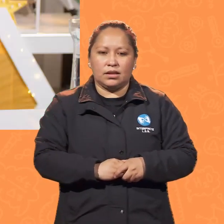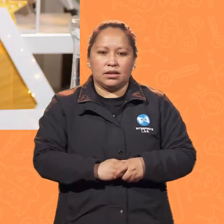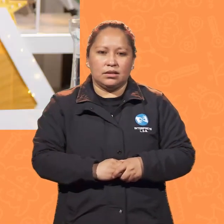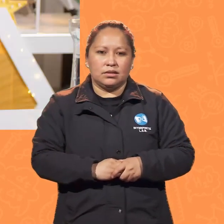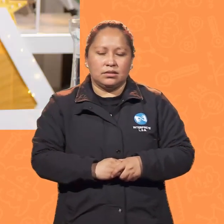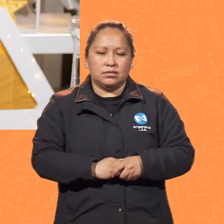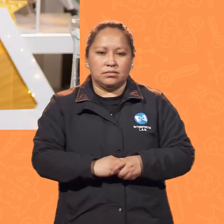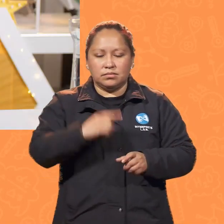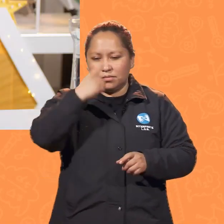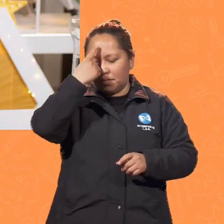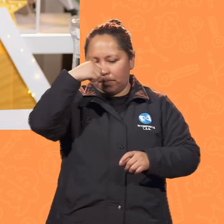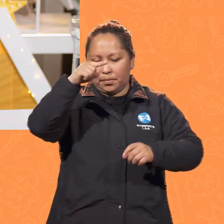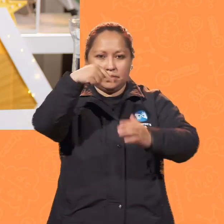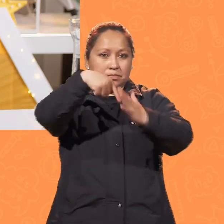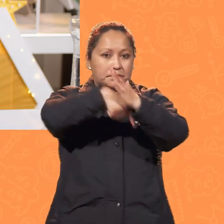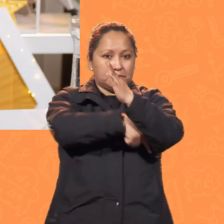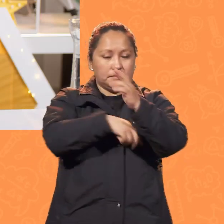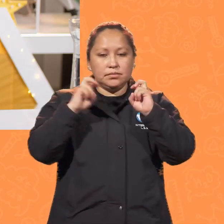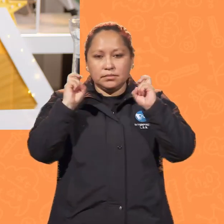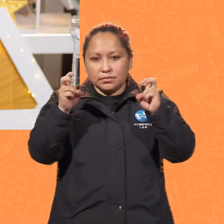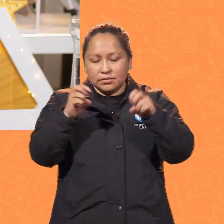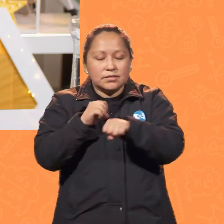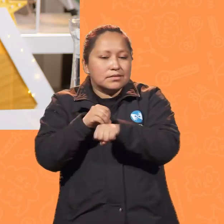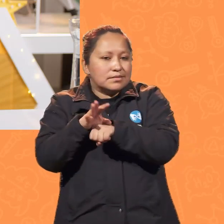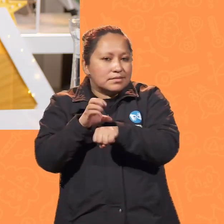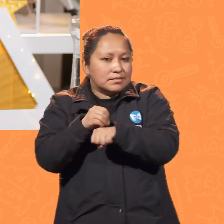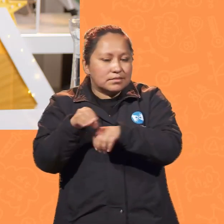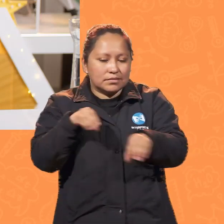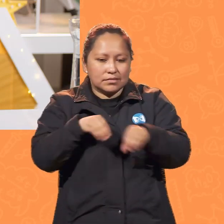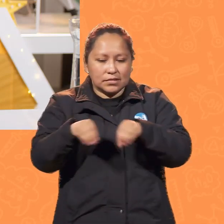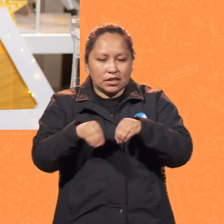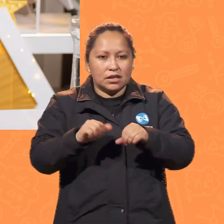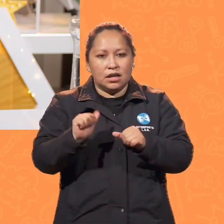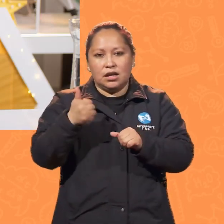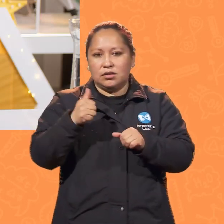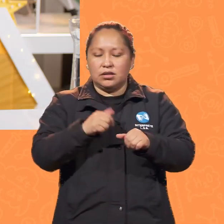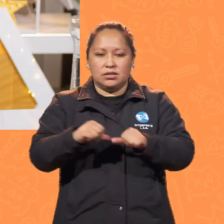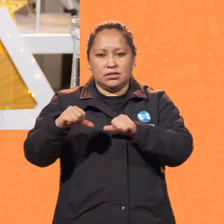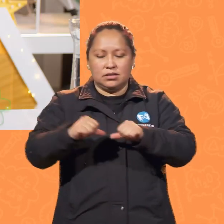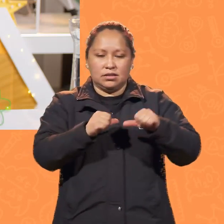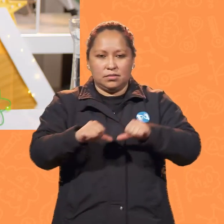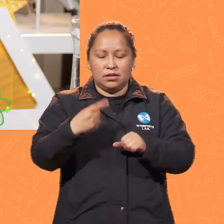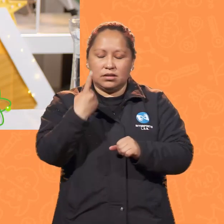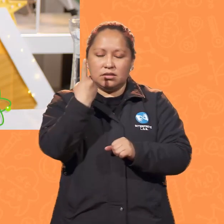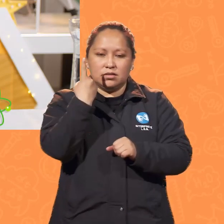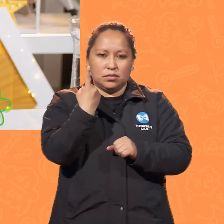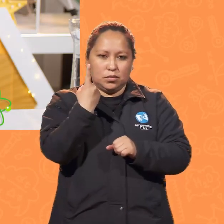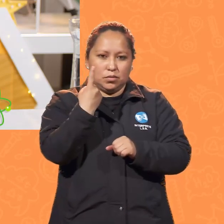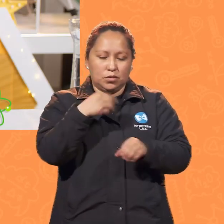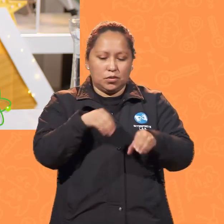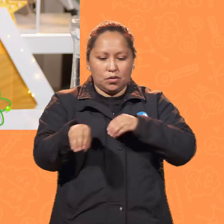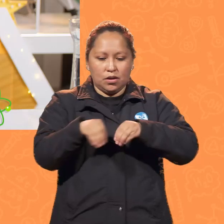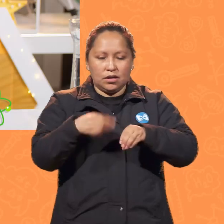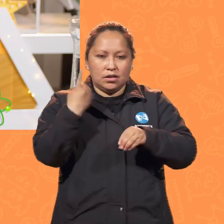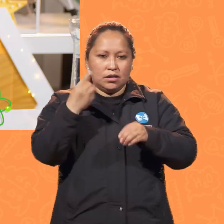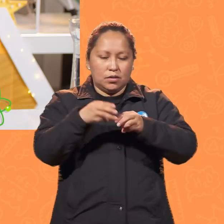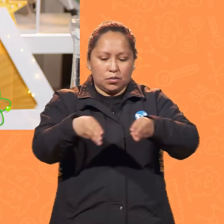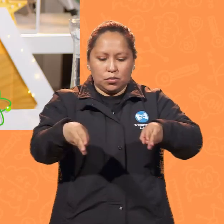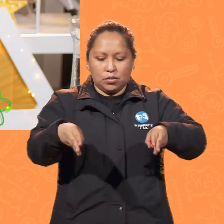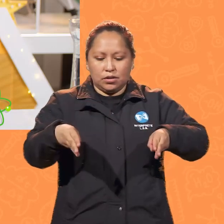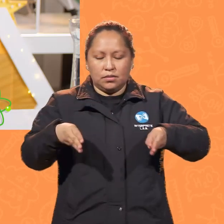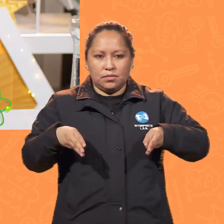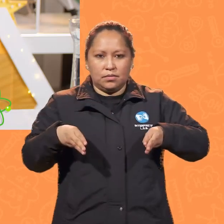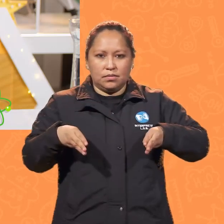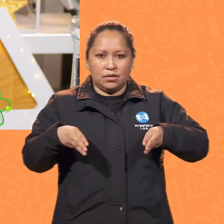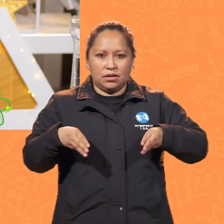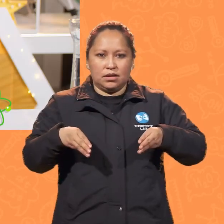Para profundizar el tema, recomendamos realizar las siguientes actividades. Uno, elabora una maqueta replicando las